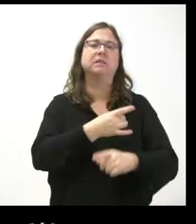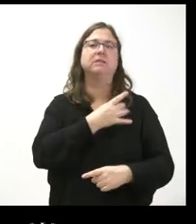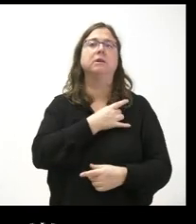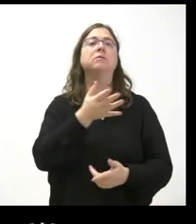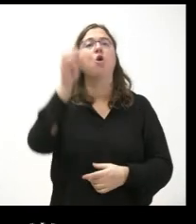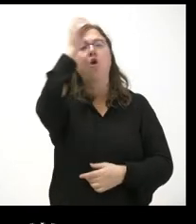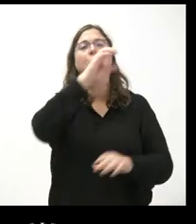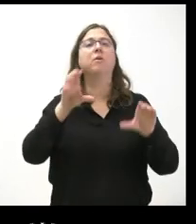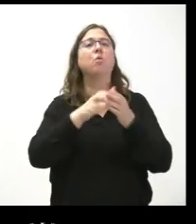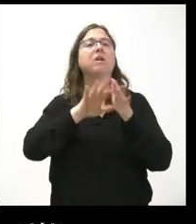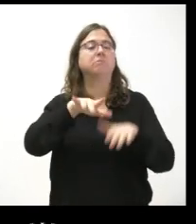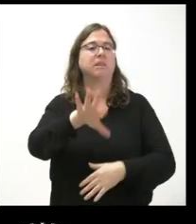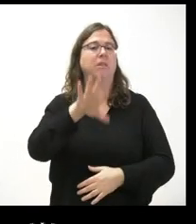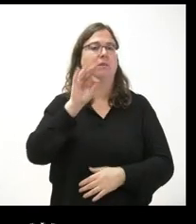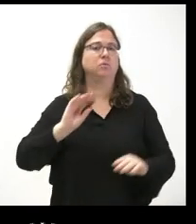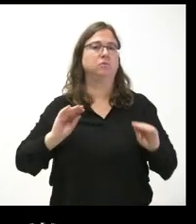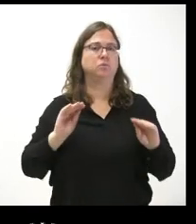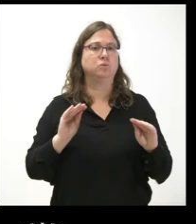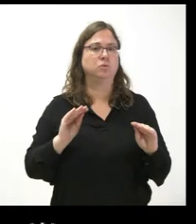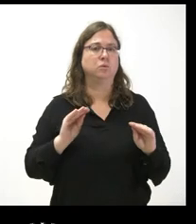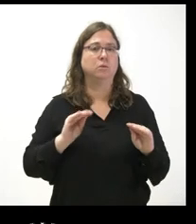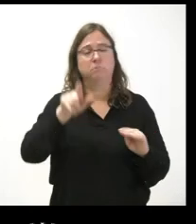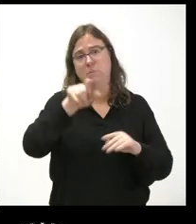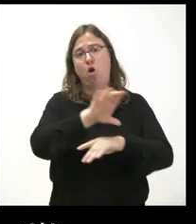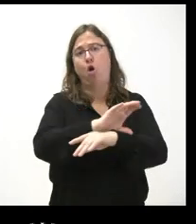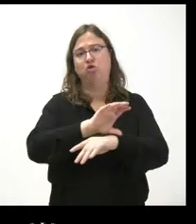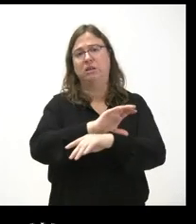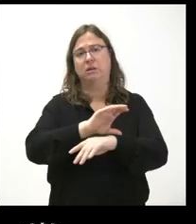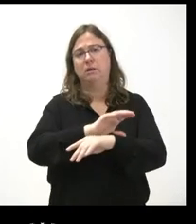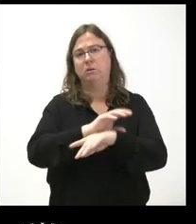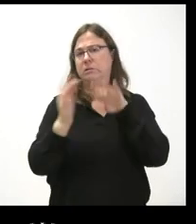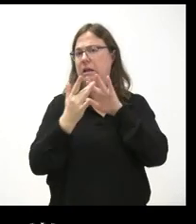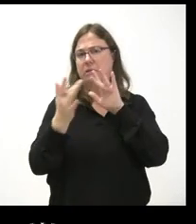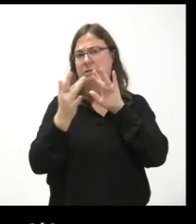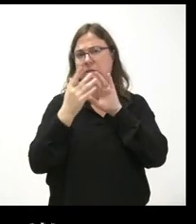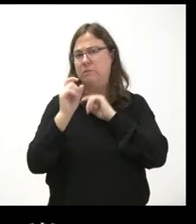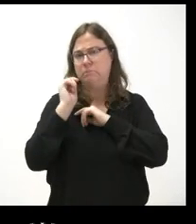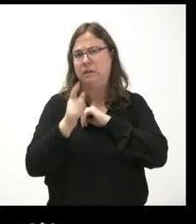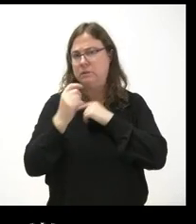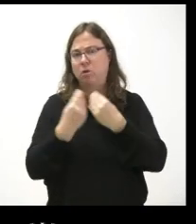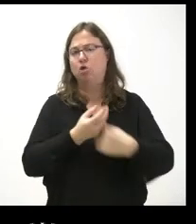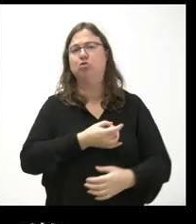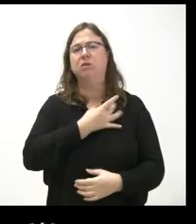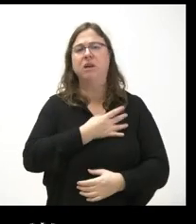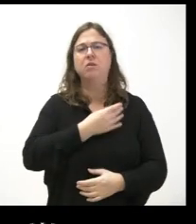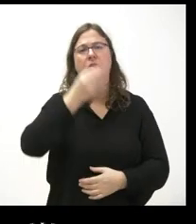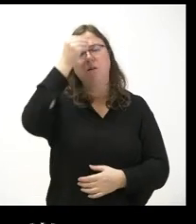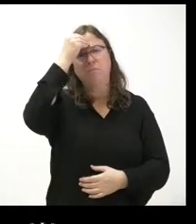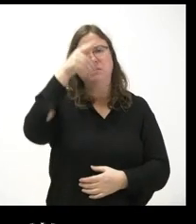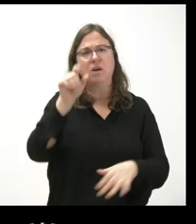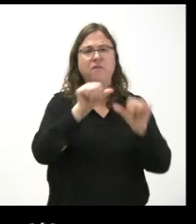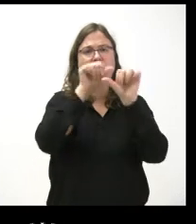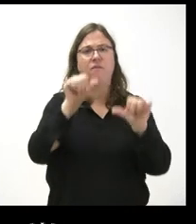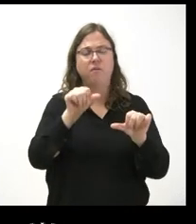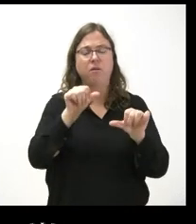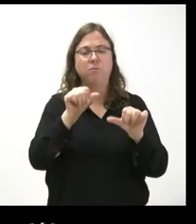la posición de la Junta ante esta decisión de un consejero que es el que más interlocución tiene con los sindicatos y si consideran que esta es una forma